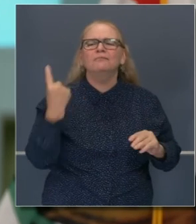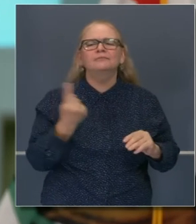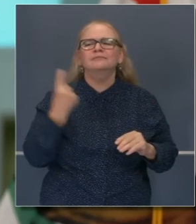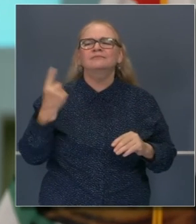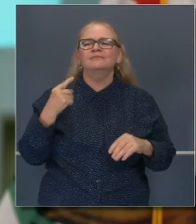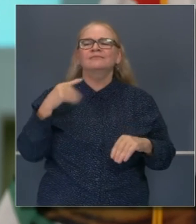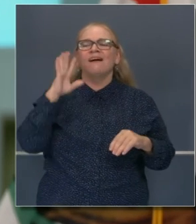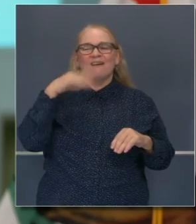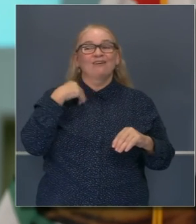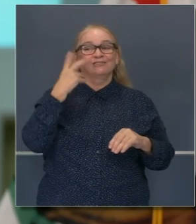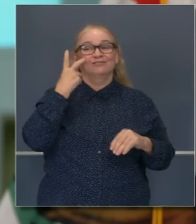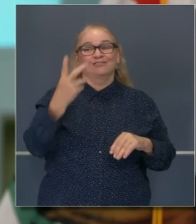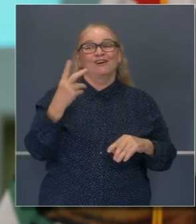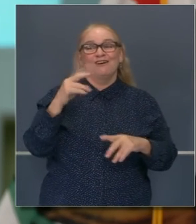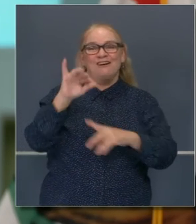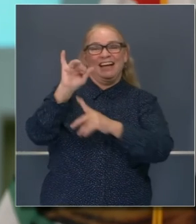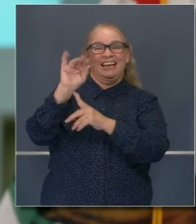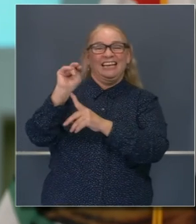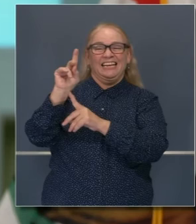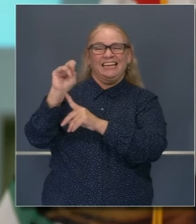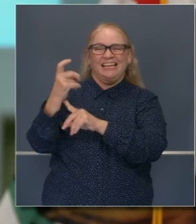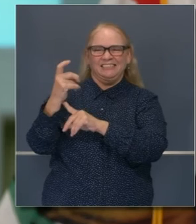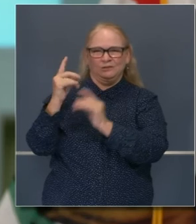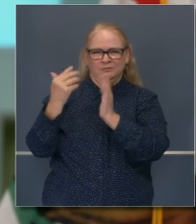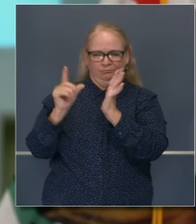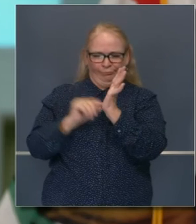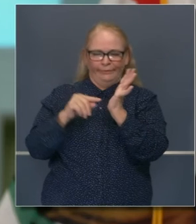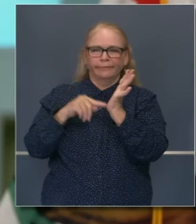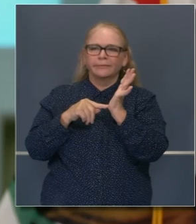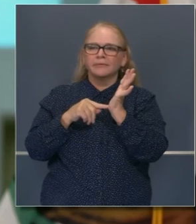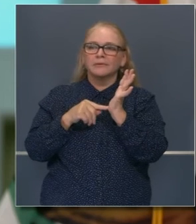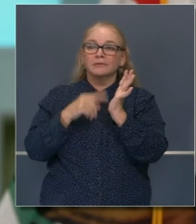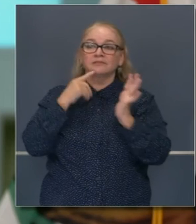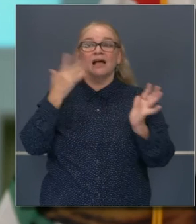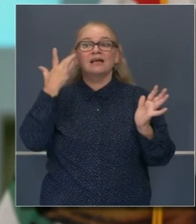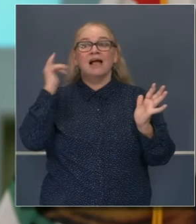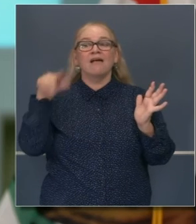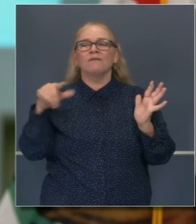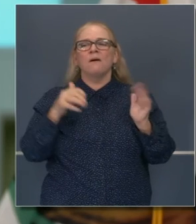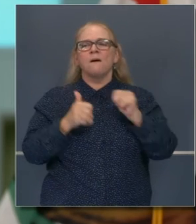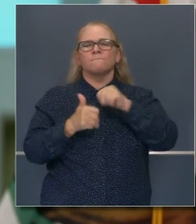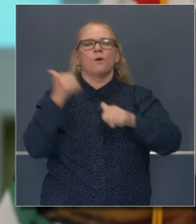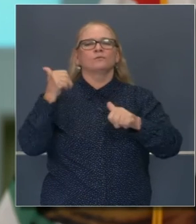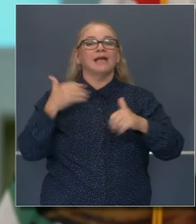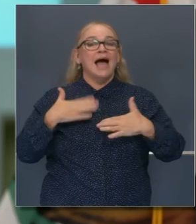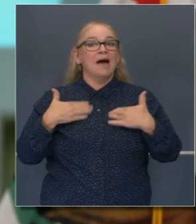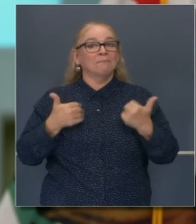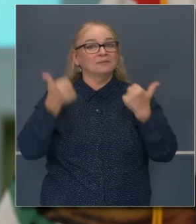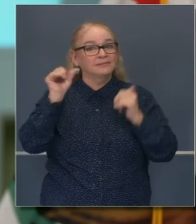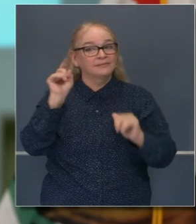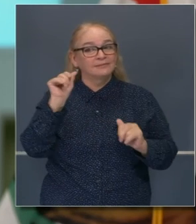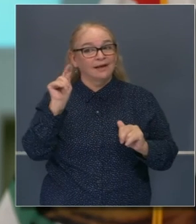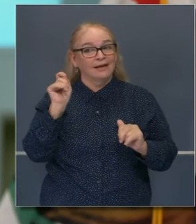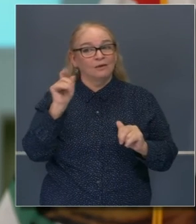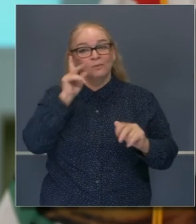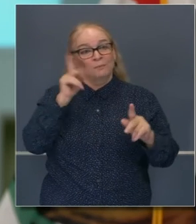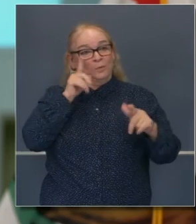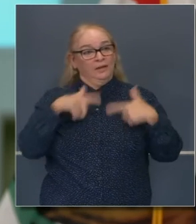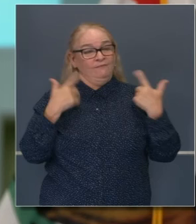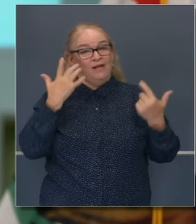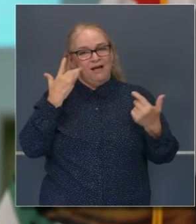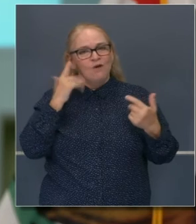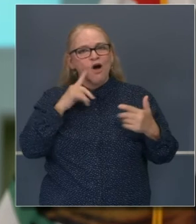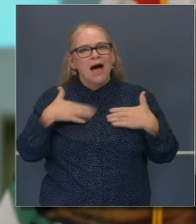Hoy hay felicidad. California es uno de los Estados más felices que más alegría da a